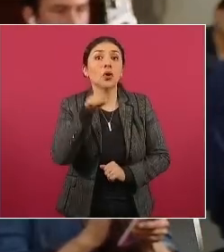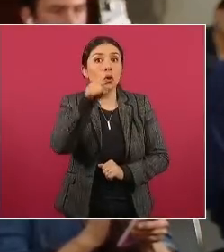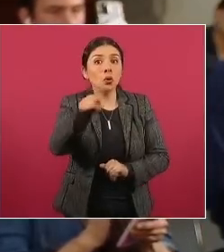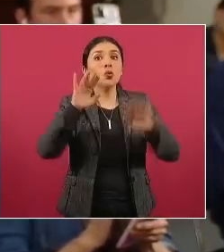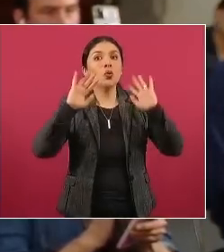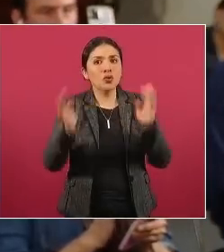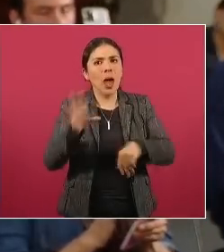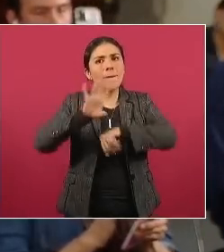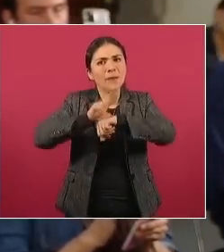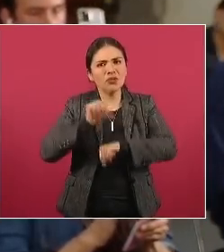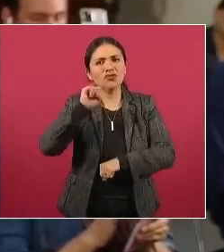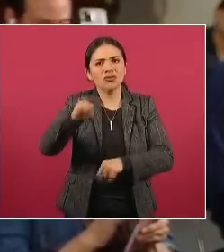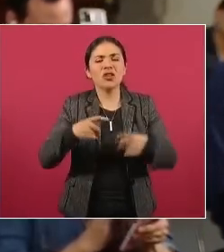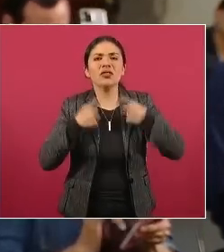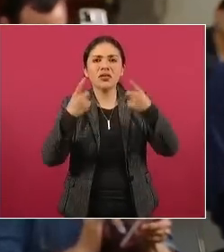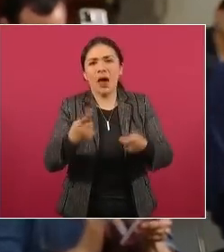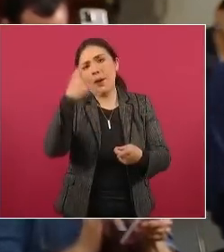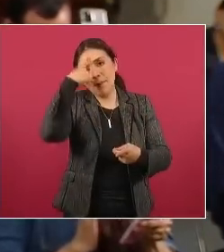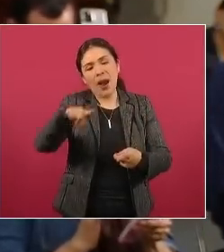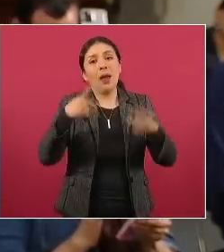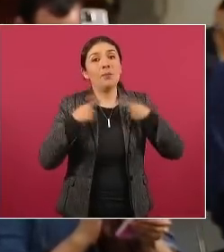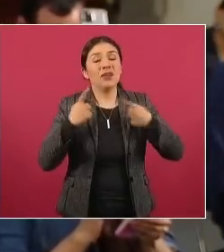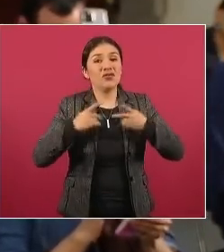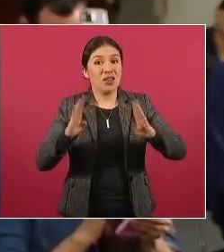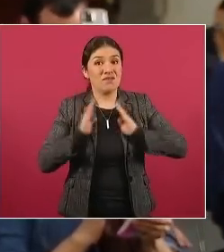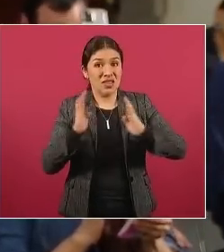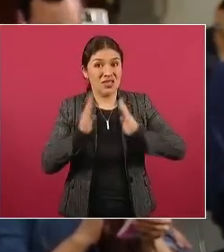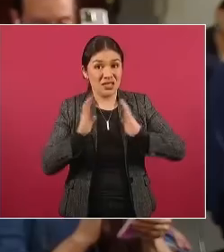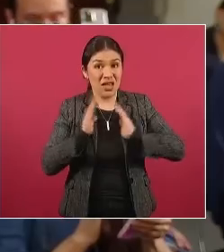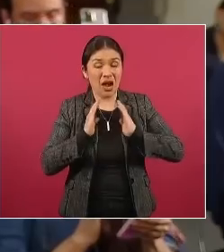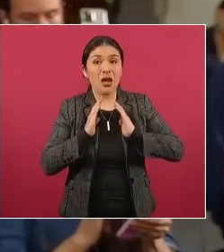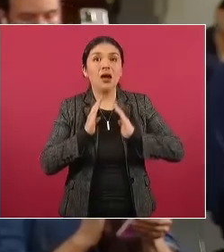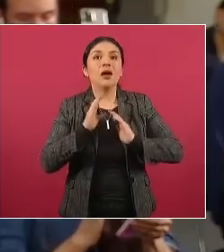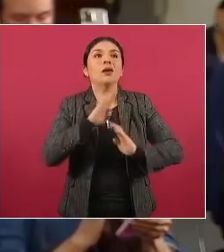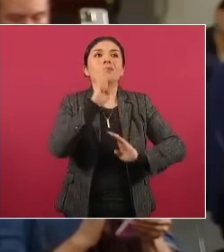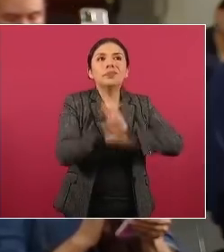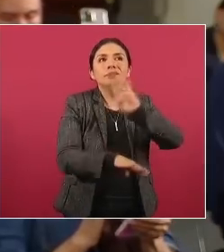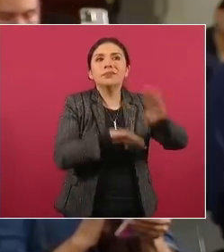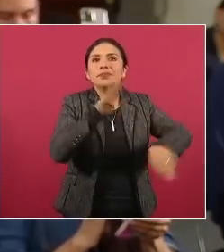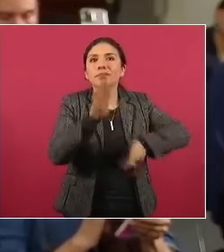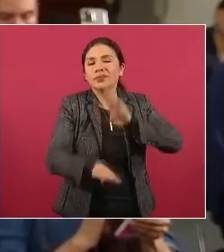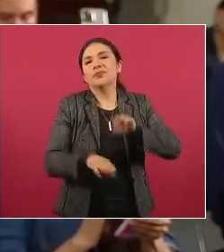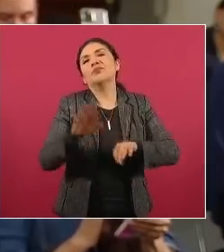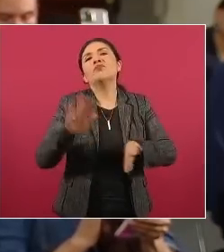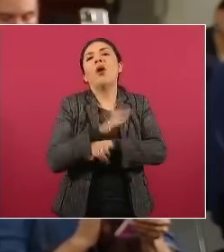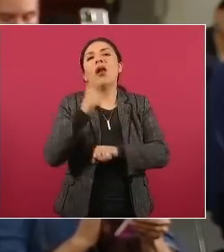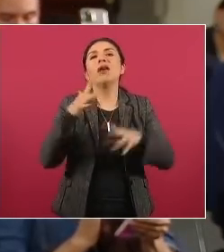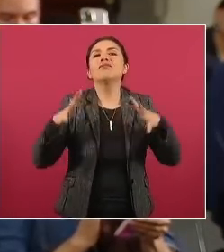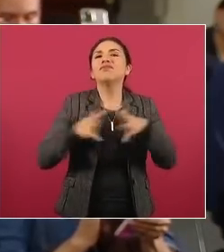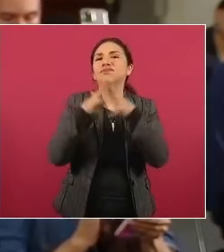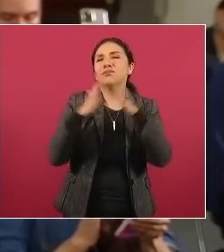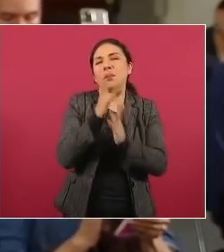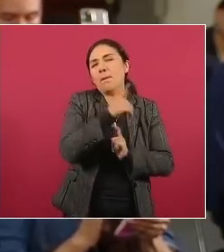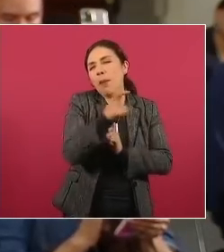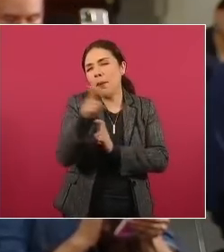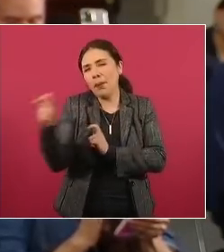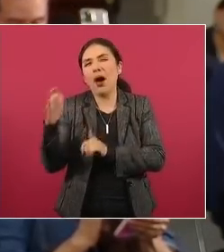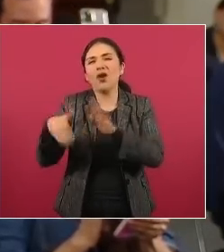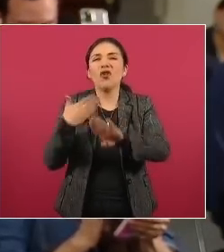Yo quiero comentarles y sobre todo a los adoctrinados que pongan mucha atención a lo que les voy a decir.